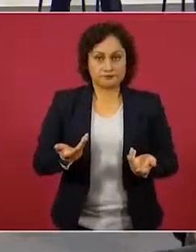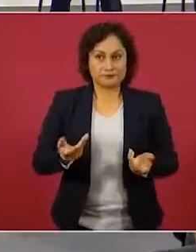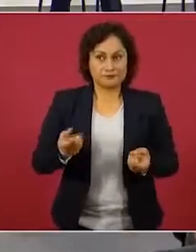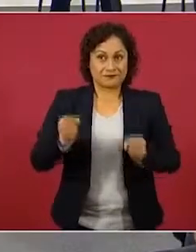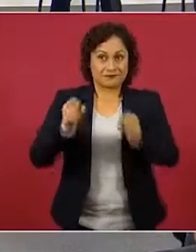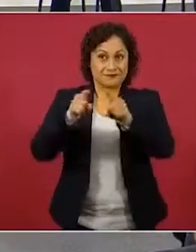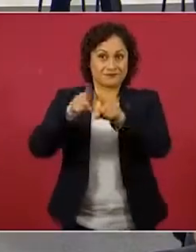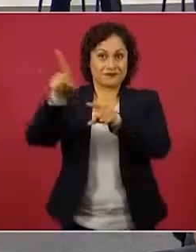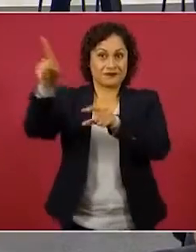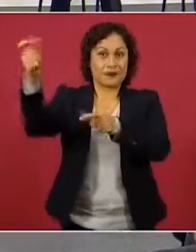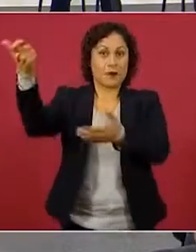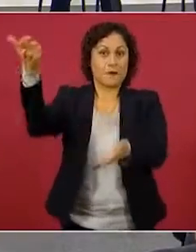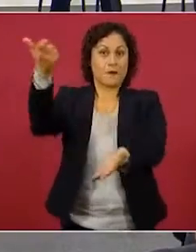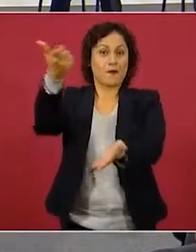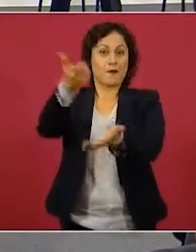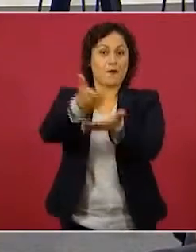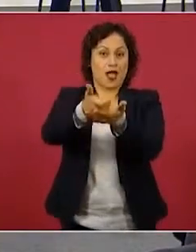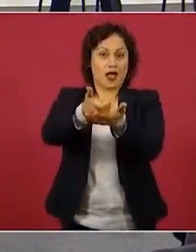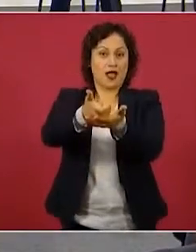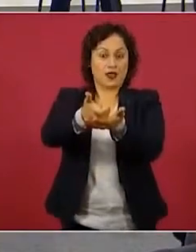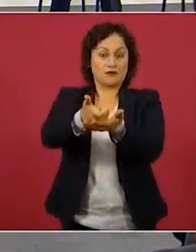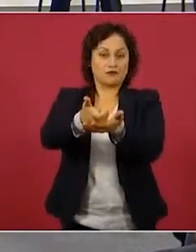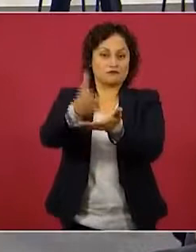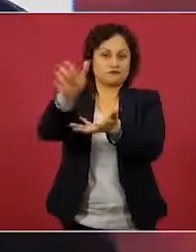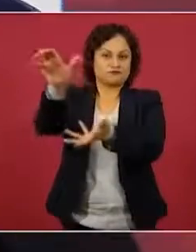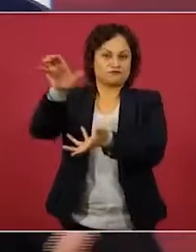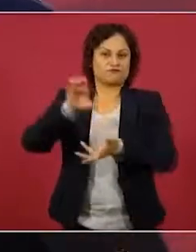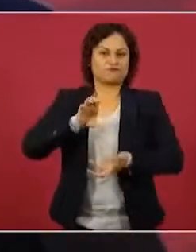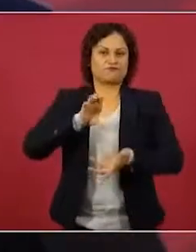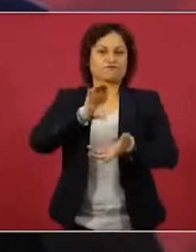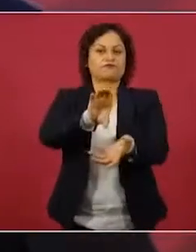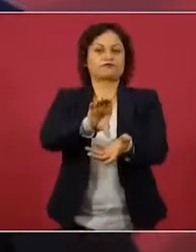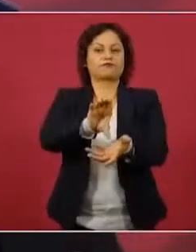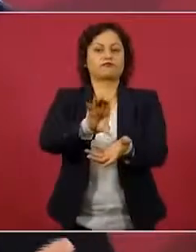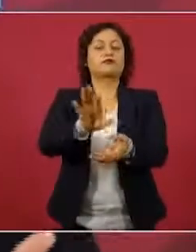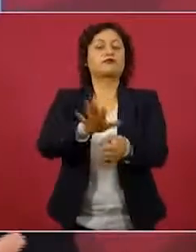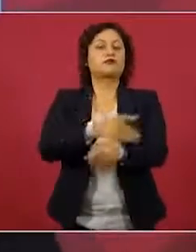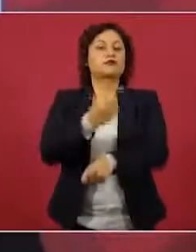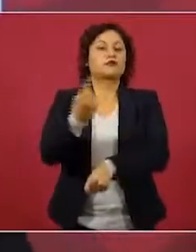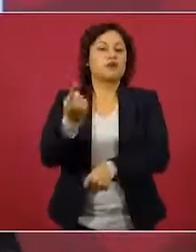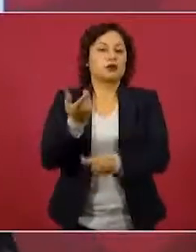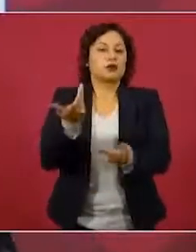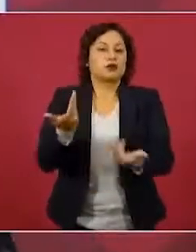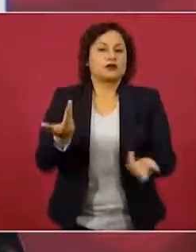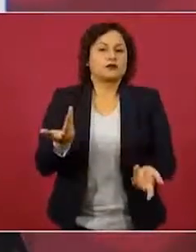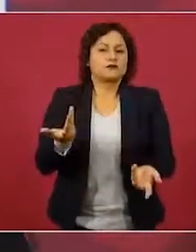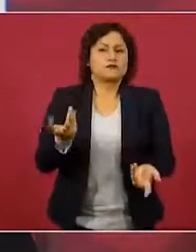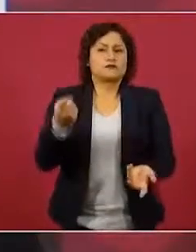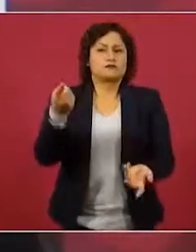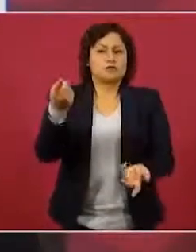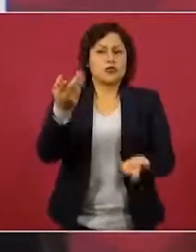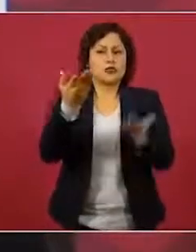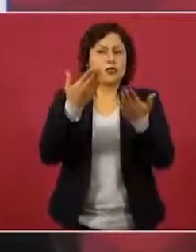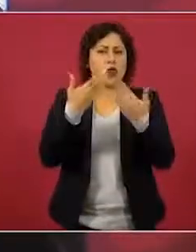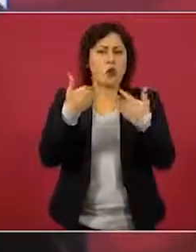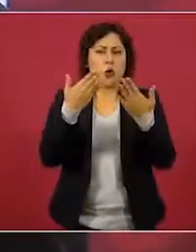eso porque sin escrúpulos morales